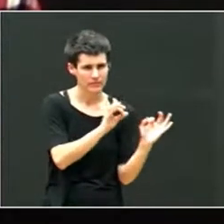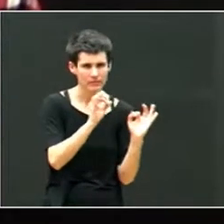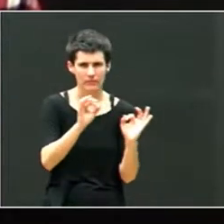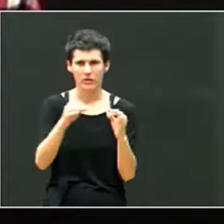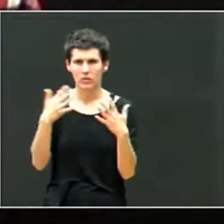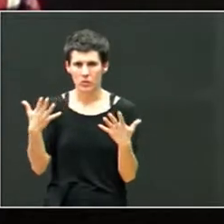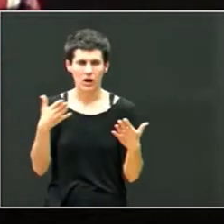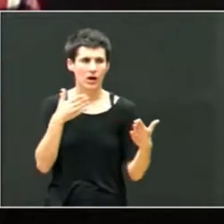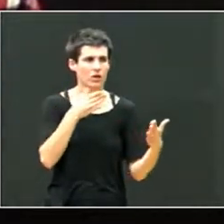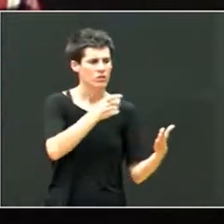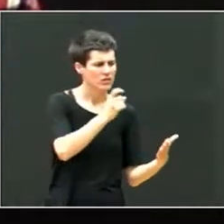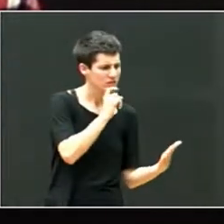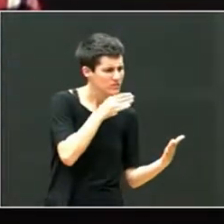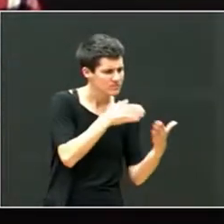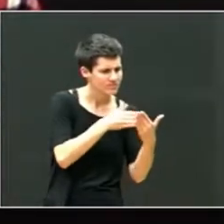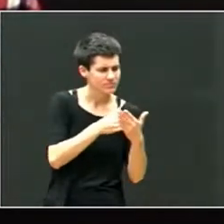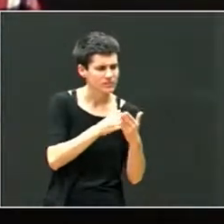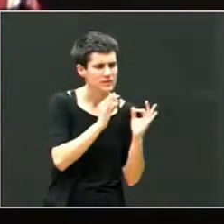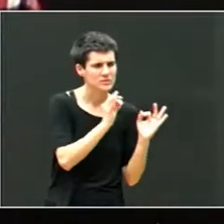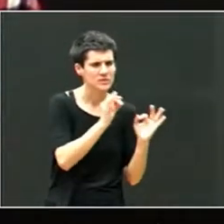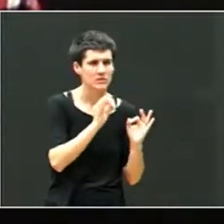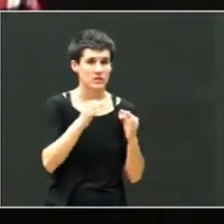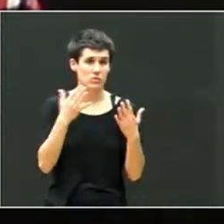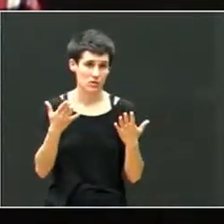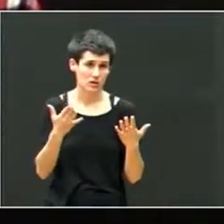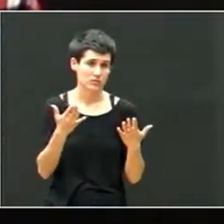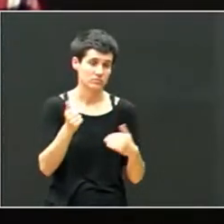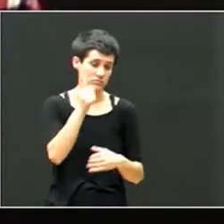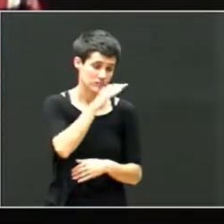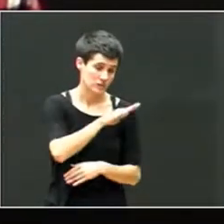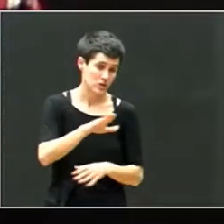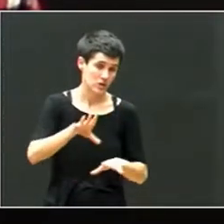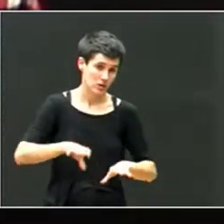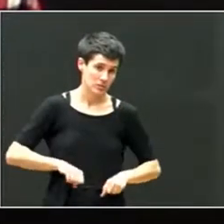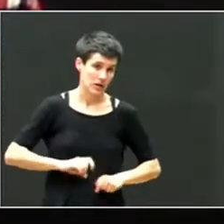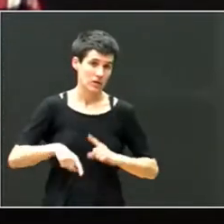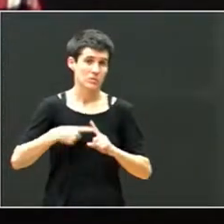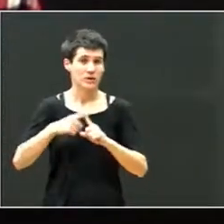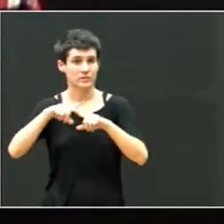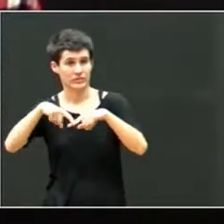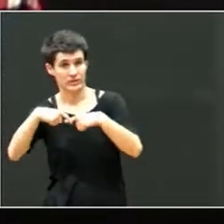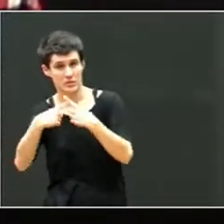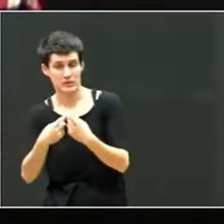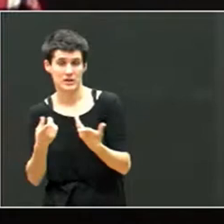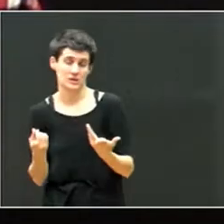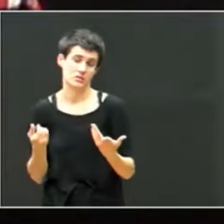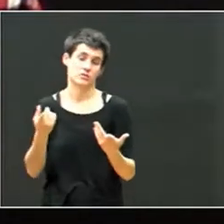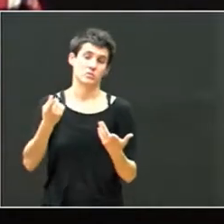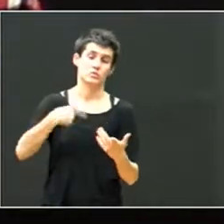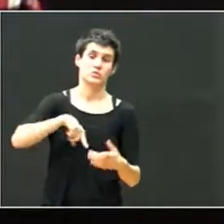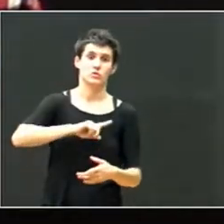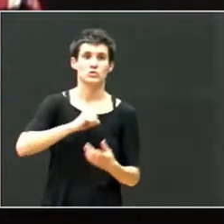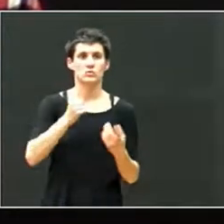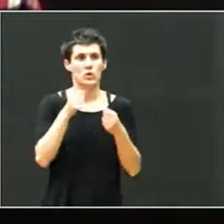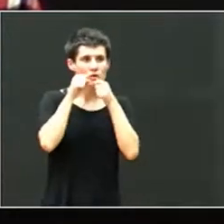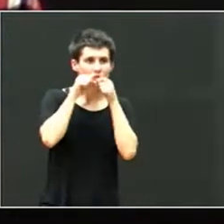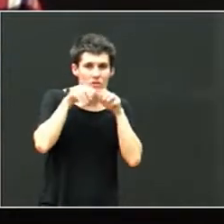específicas tienen las personas adoptadas y sus familias. Y hacemos un poco tarea de difusión y tarea de